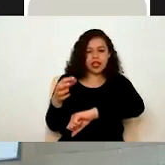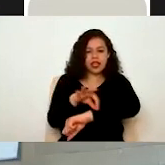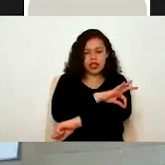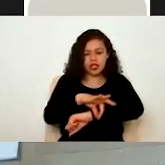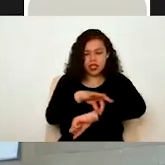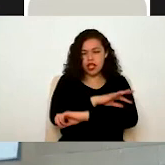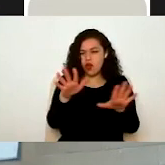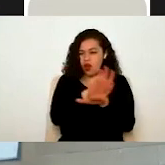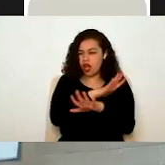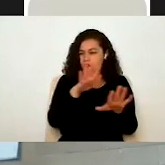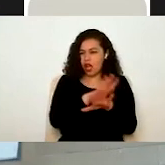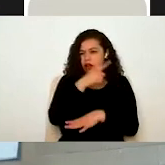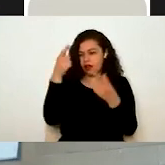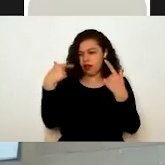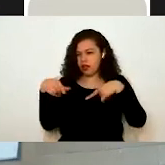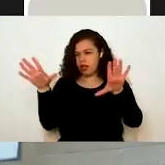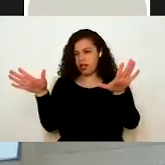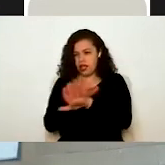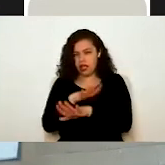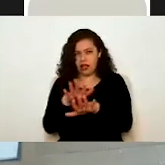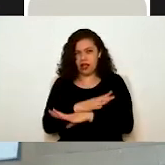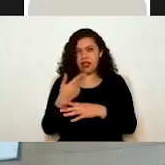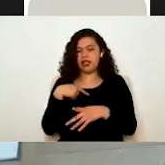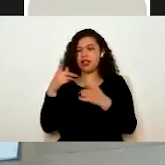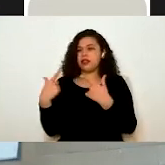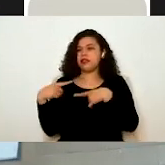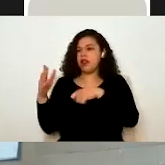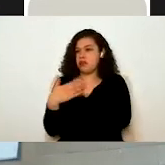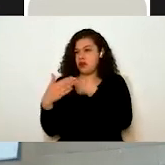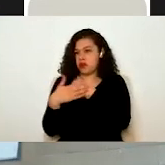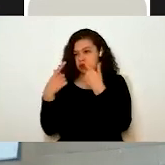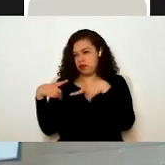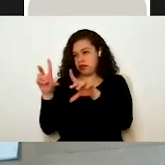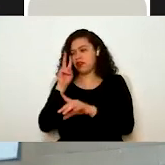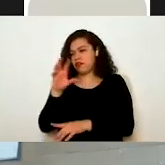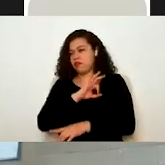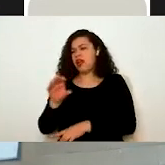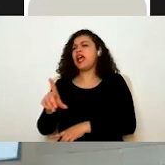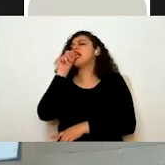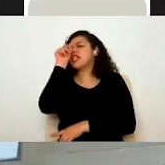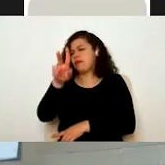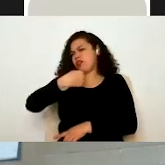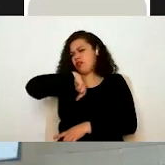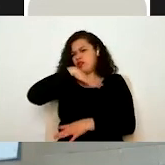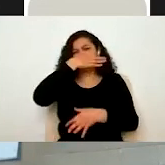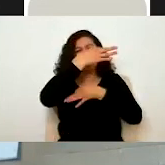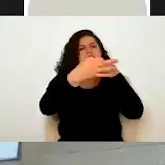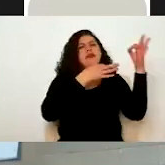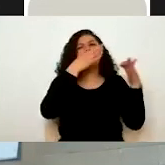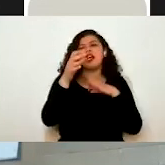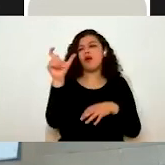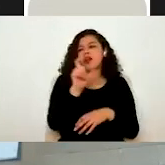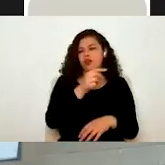Los cambios que les voy a platicar se van a reflejar en breve y obviamente les haremos de su conocimiento en cuanto esto ocurra.